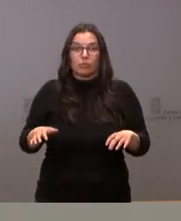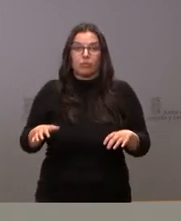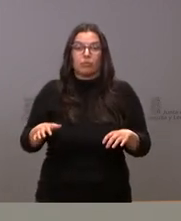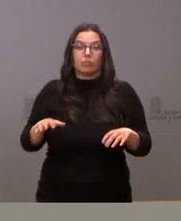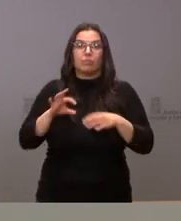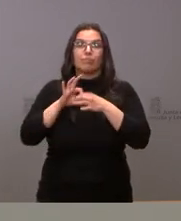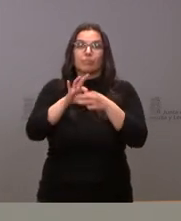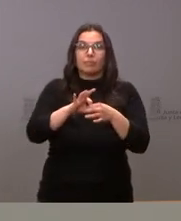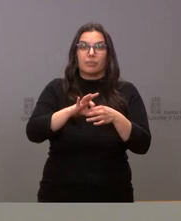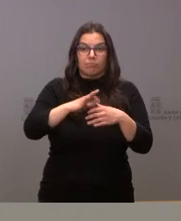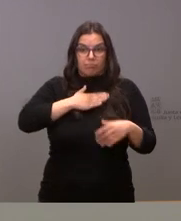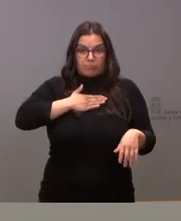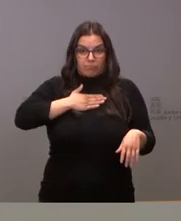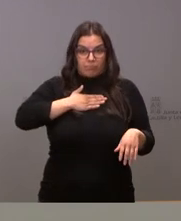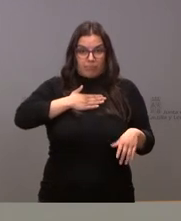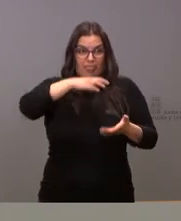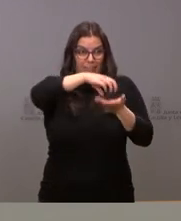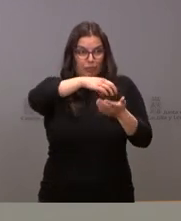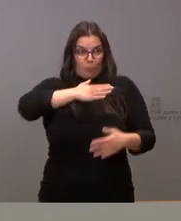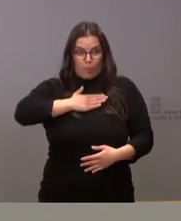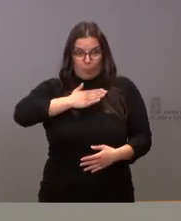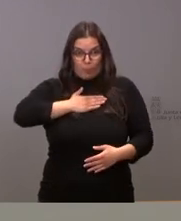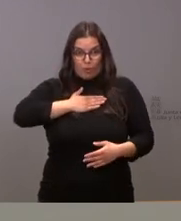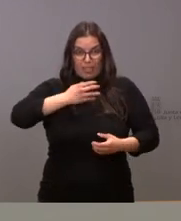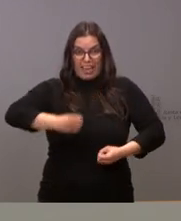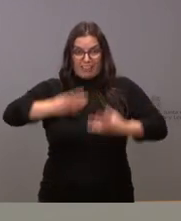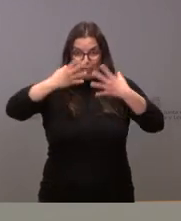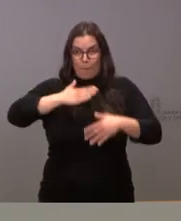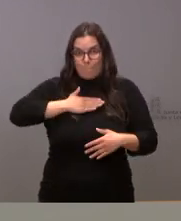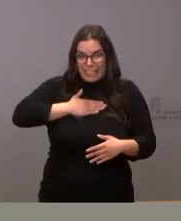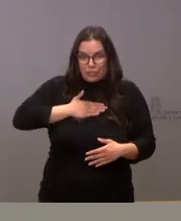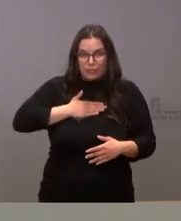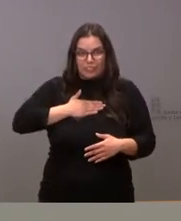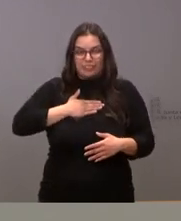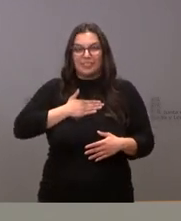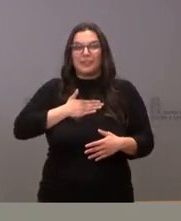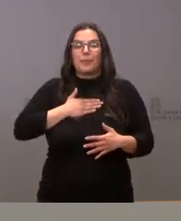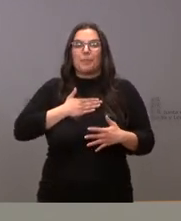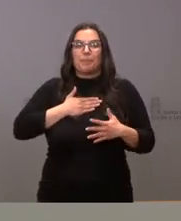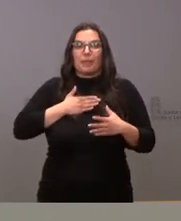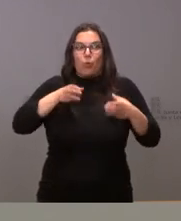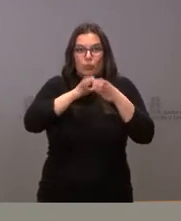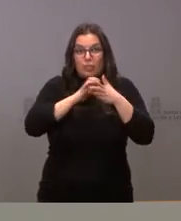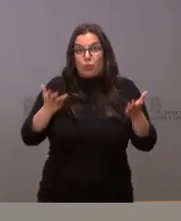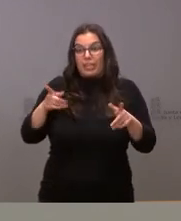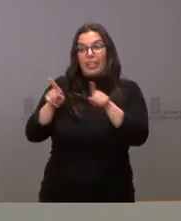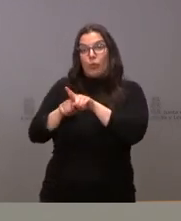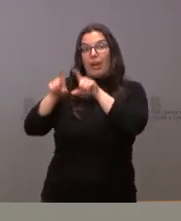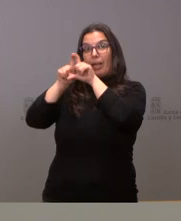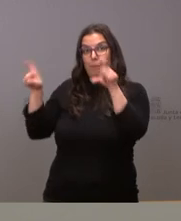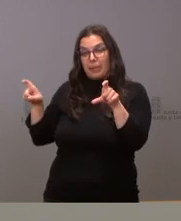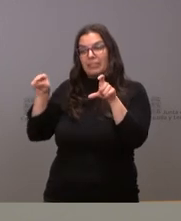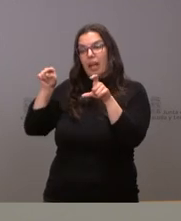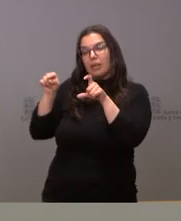respecto de sus propios centros de sus propios edificios y por tanto igual que una empresa va a tener ese